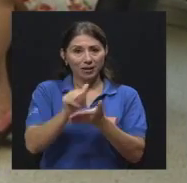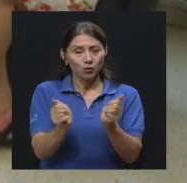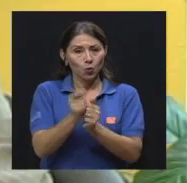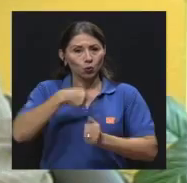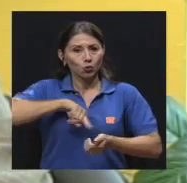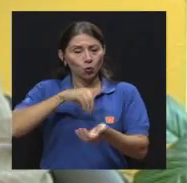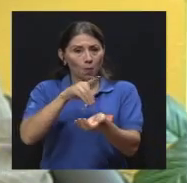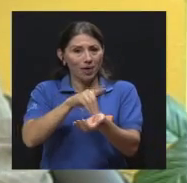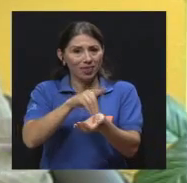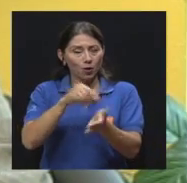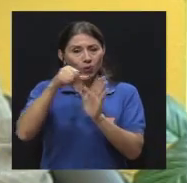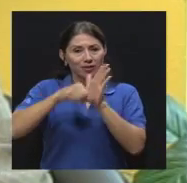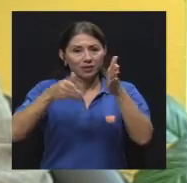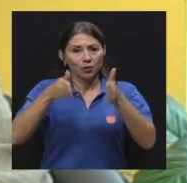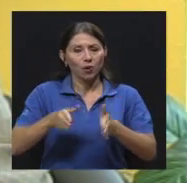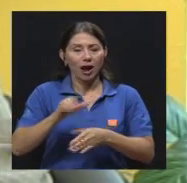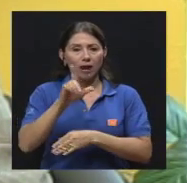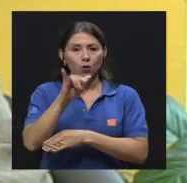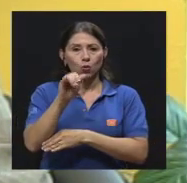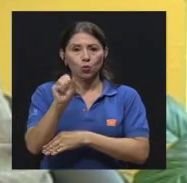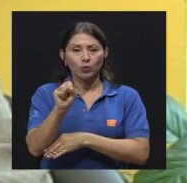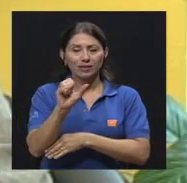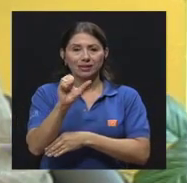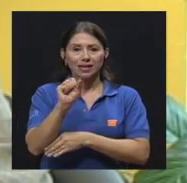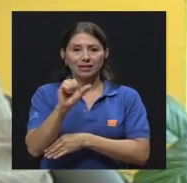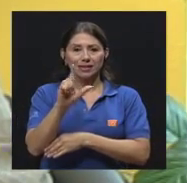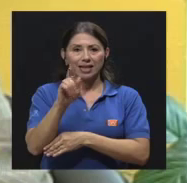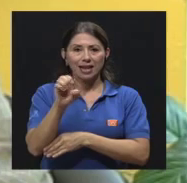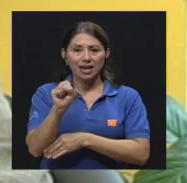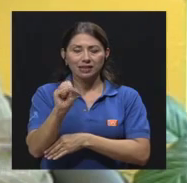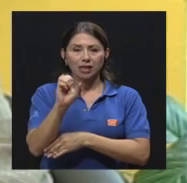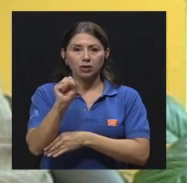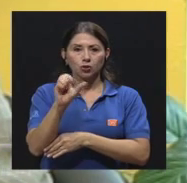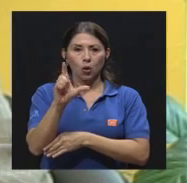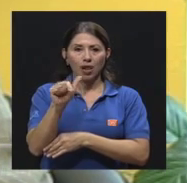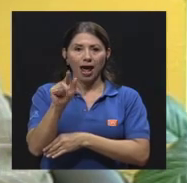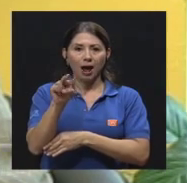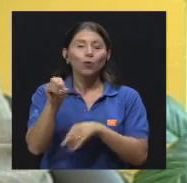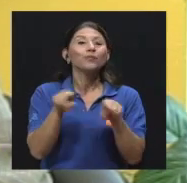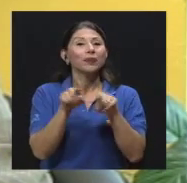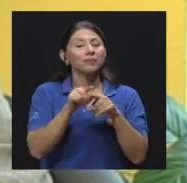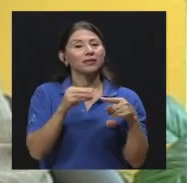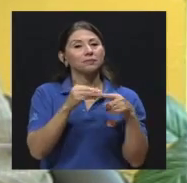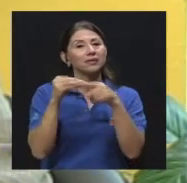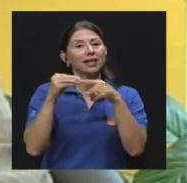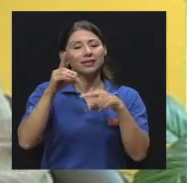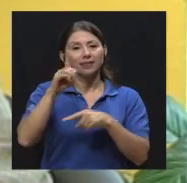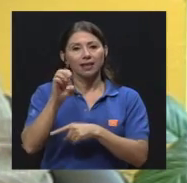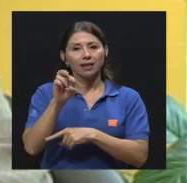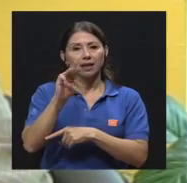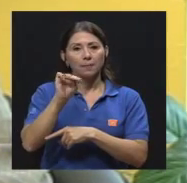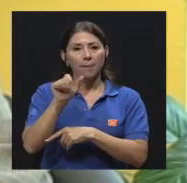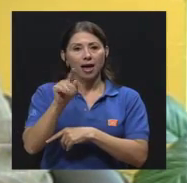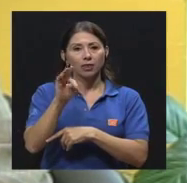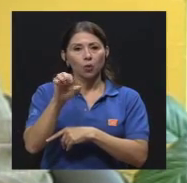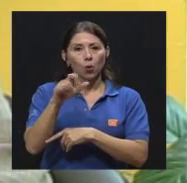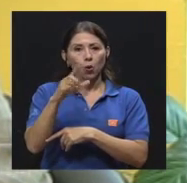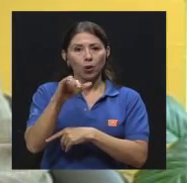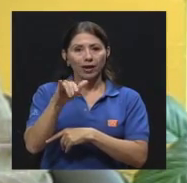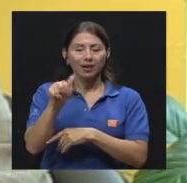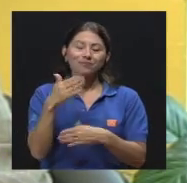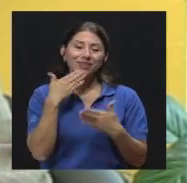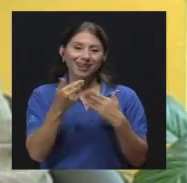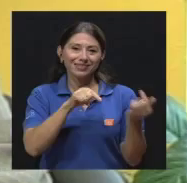médico y cirujano Luis Siles Solano, quien también es especialista en dermatología. Don Luis, muchas gracias por estar aquí, bienvenido.